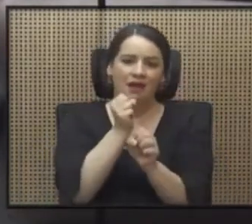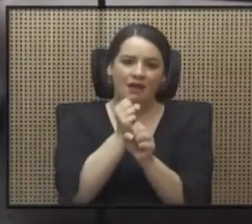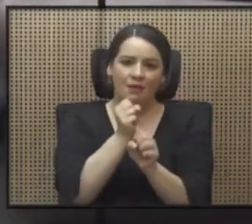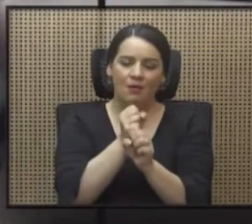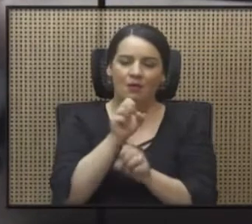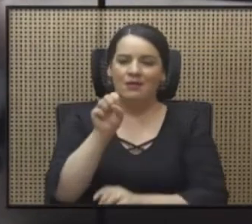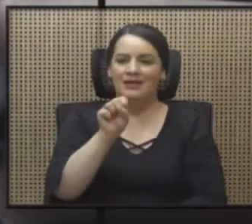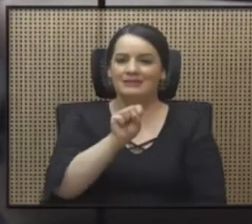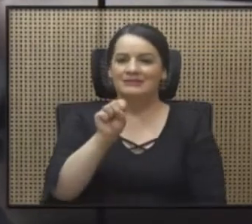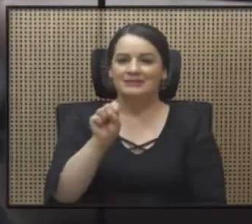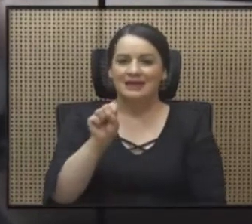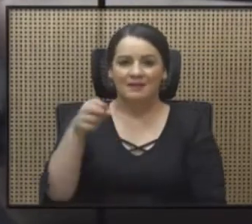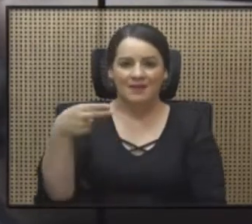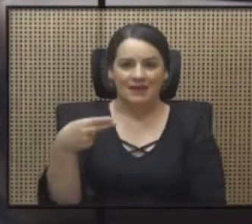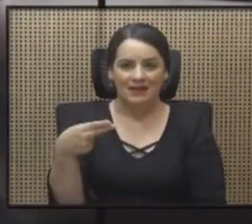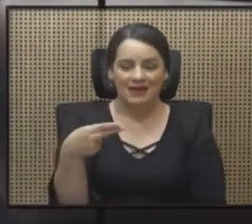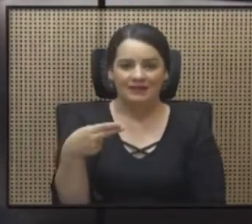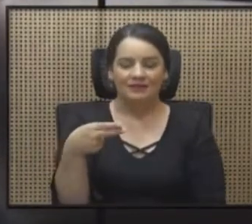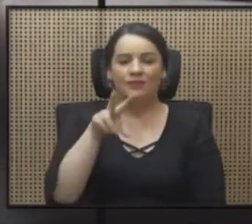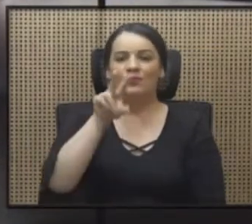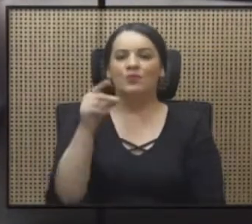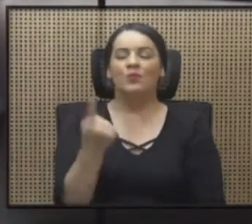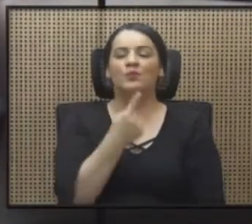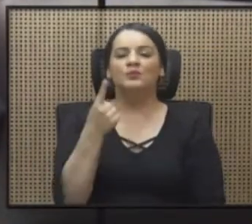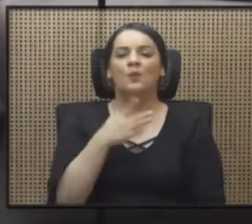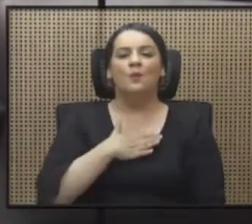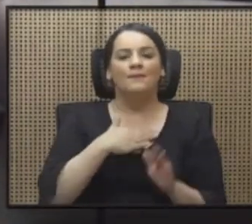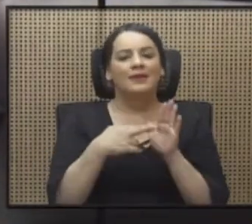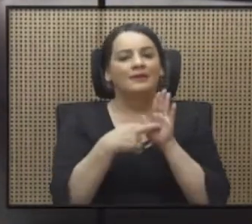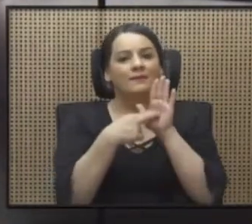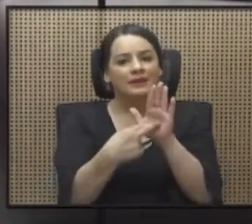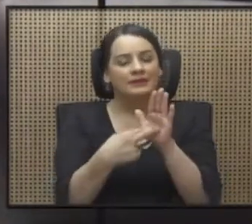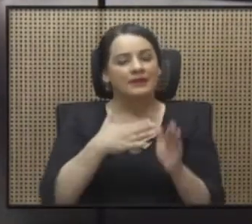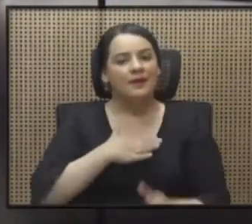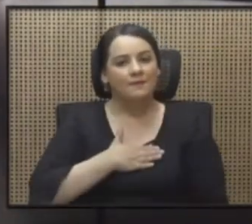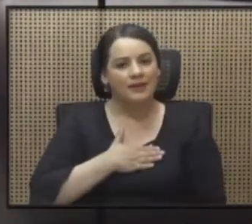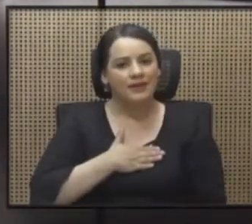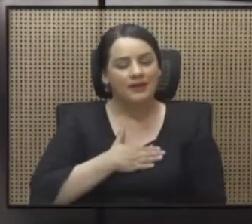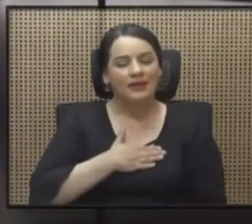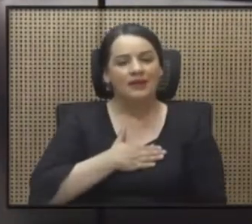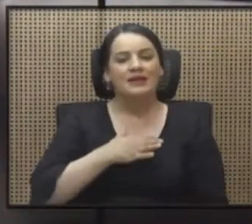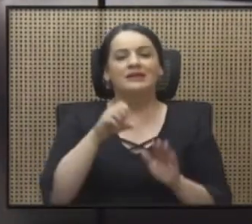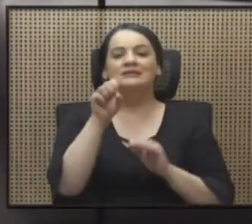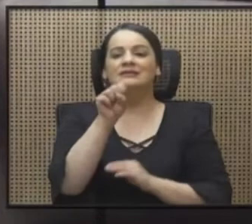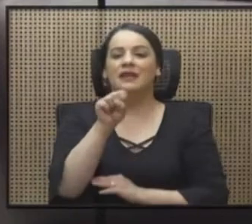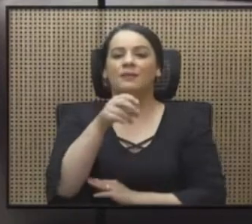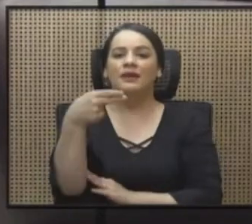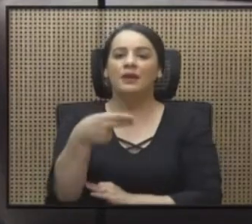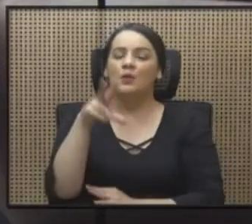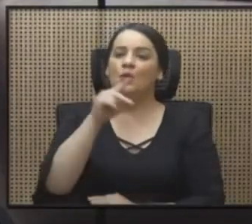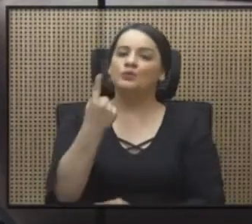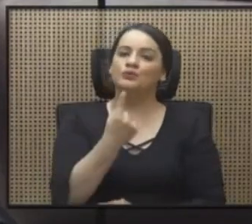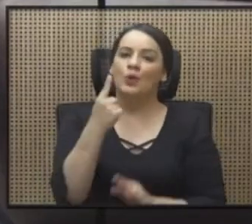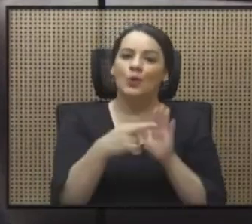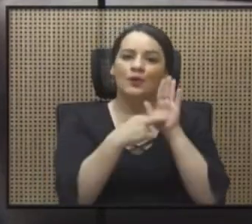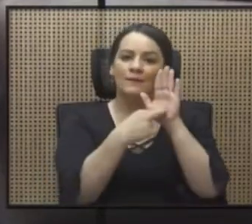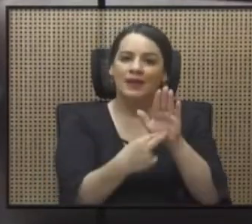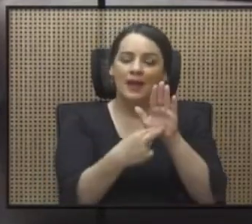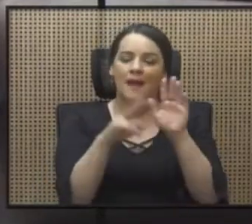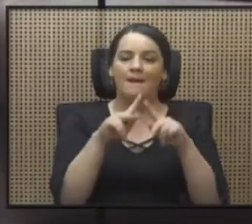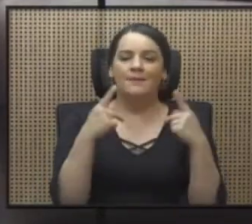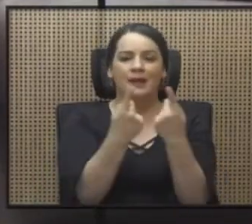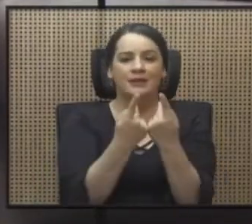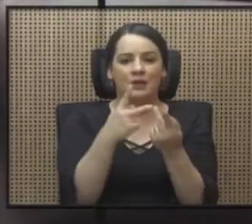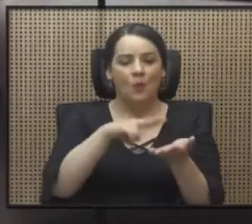Hernández no solo me representa a mí, Silvia Hernández no solo representa al Partido de Liberación